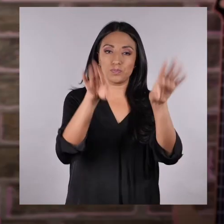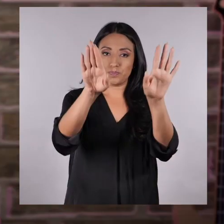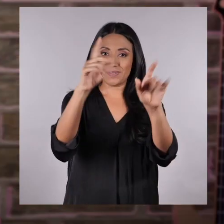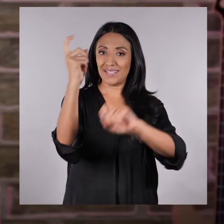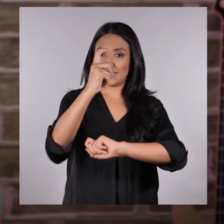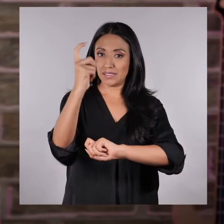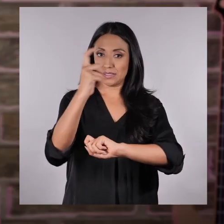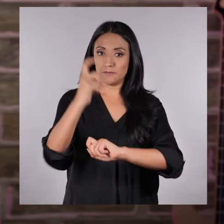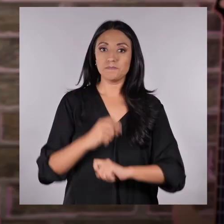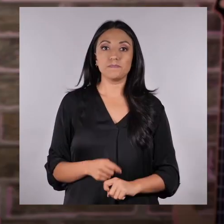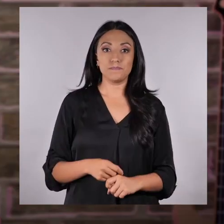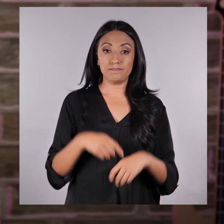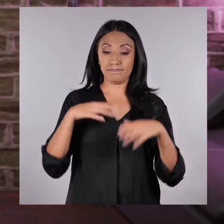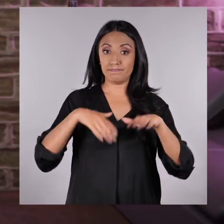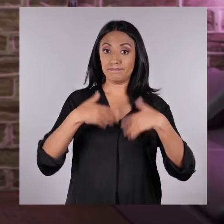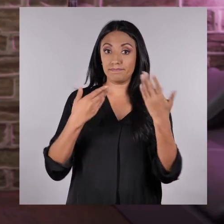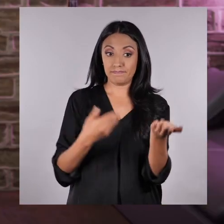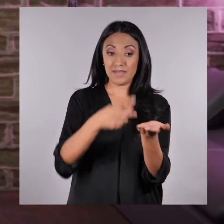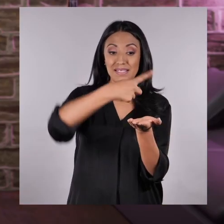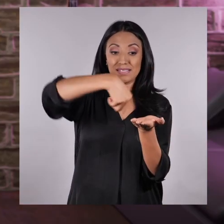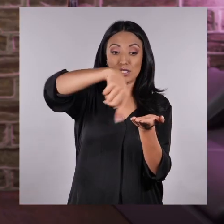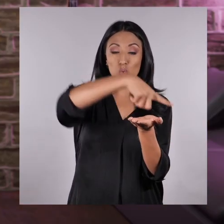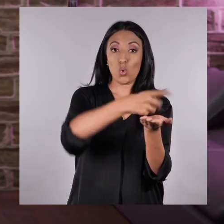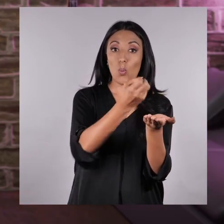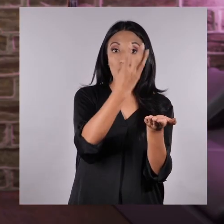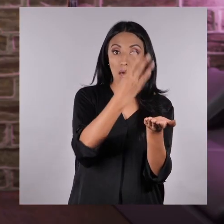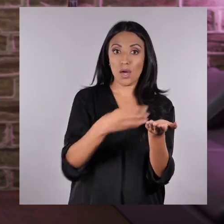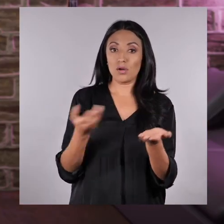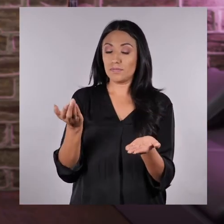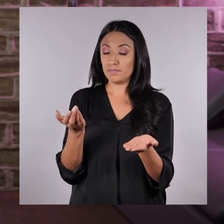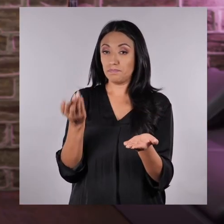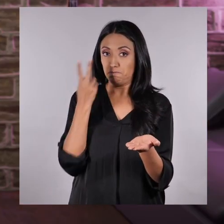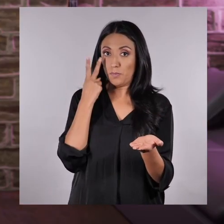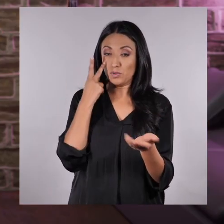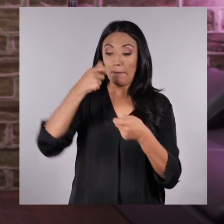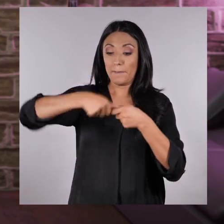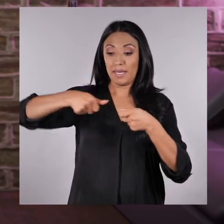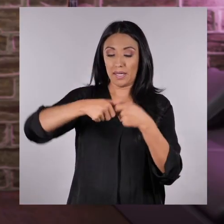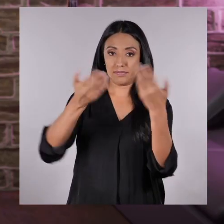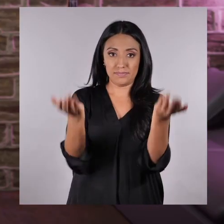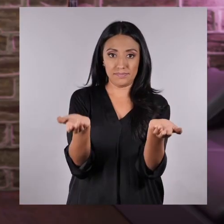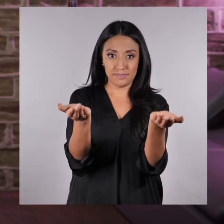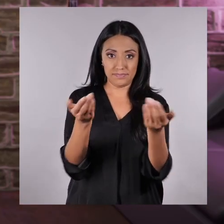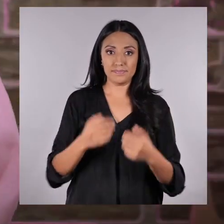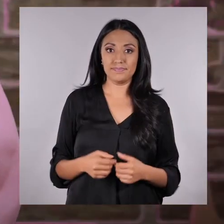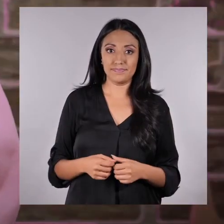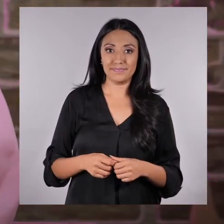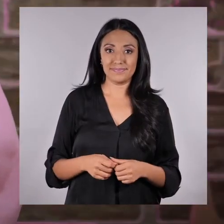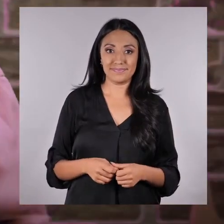Para ello necesitamos círculos de cartulina blanca, vaselina y cinta para pegar.